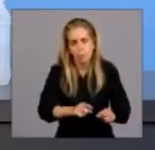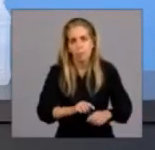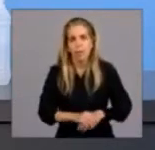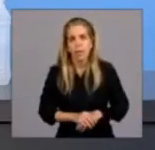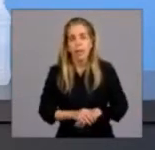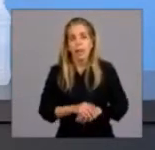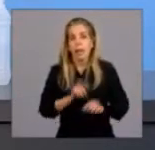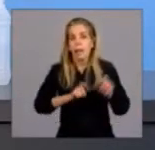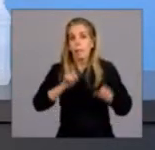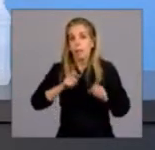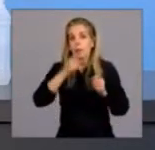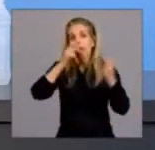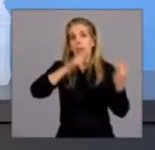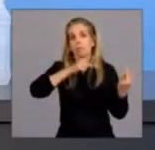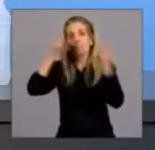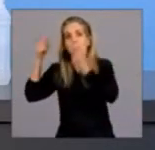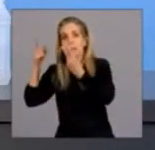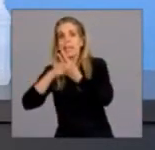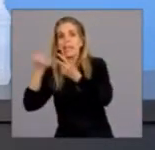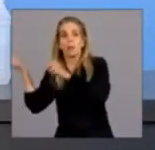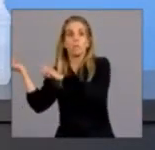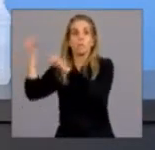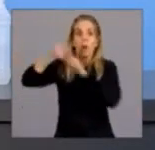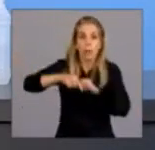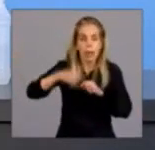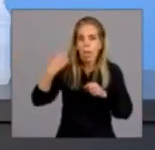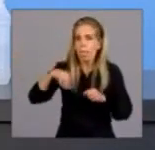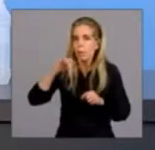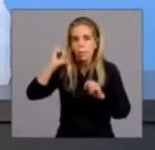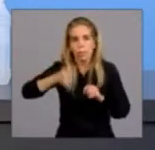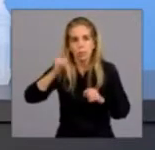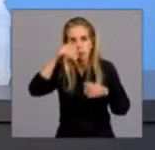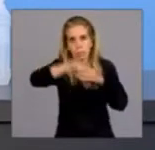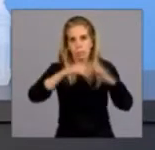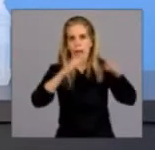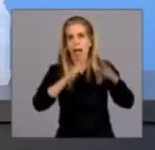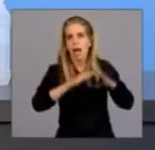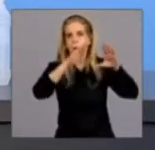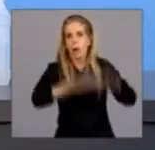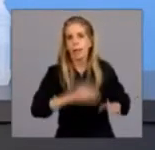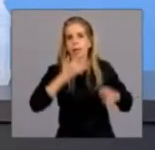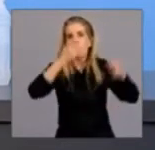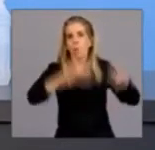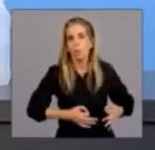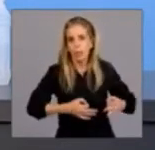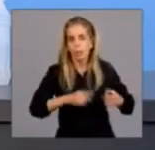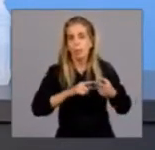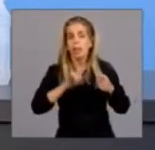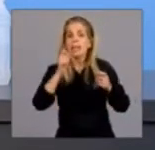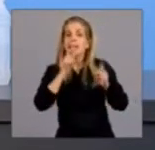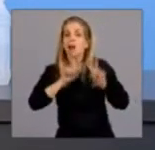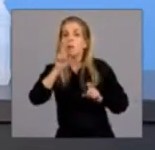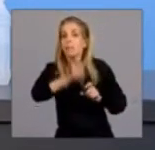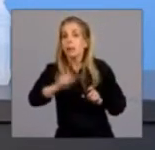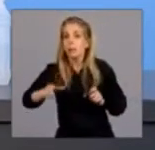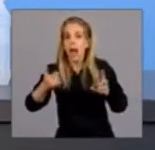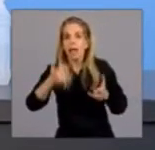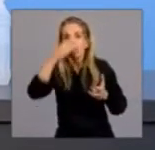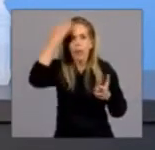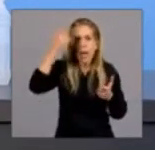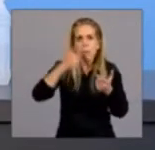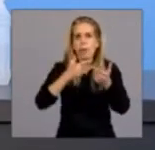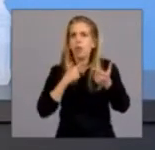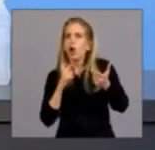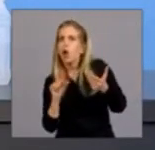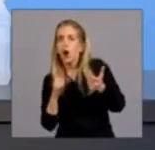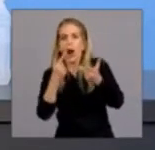Quienes regresen al país deberán hacer cuarentena. Quienes presenten síntomas deberán hacer cuarentena. Quienes sean con